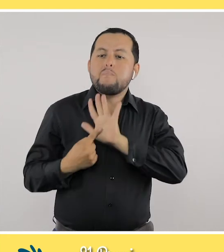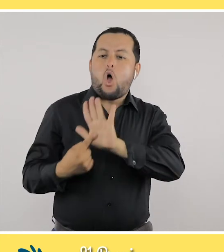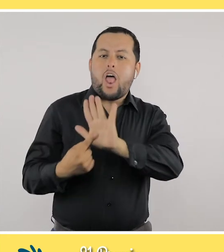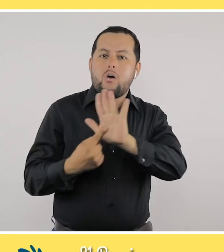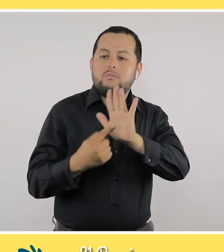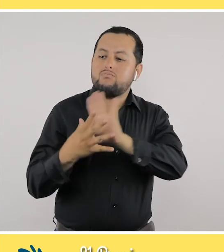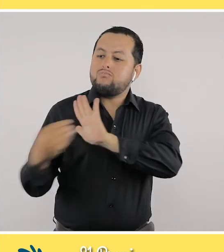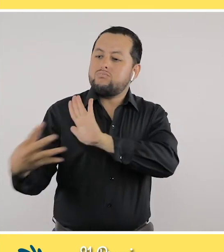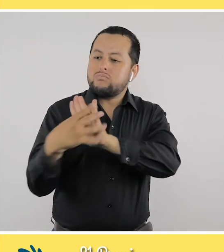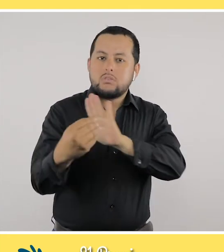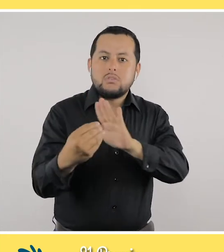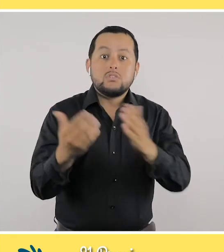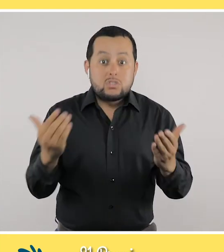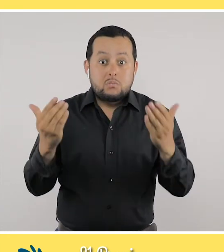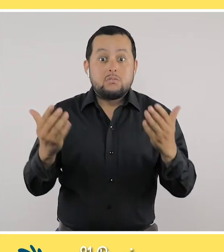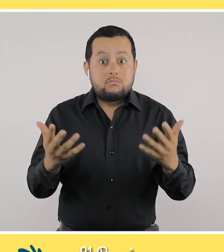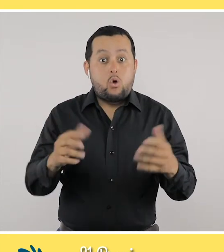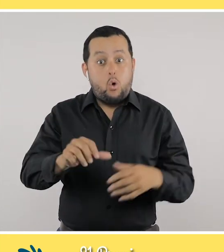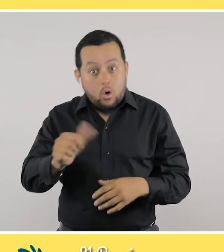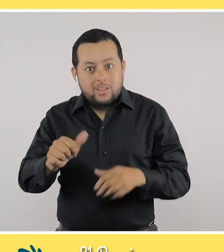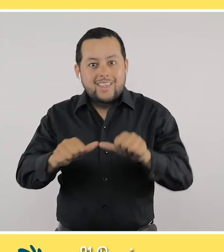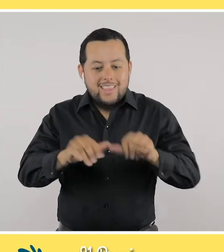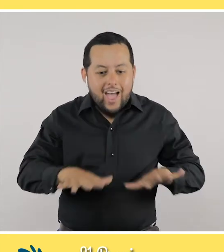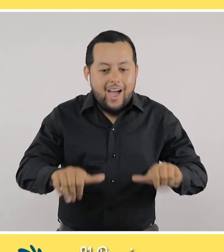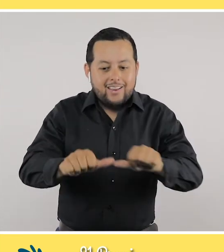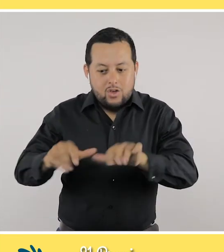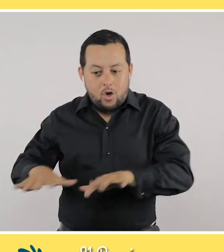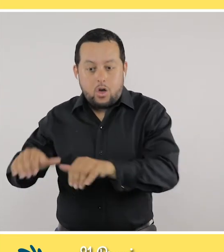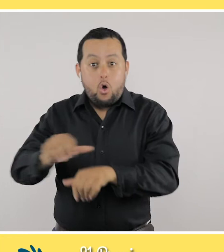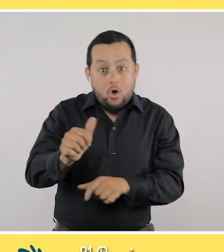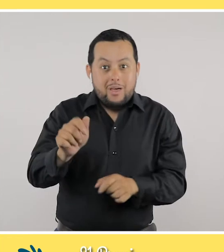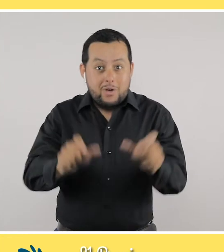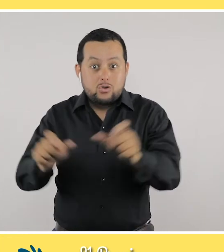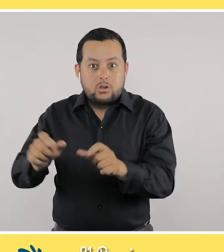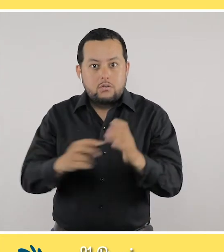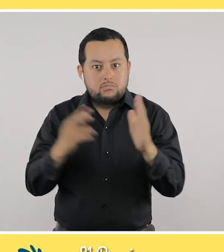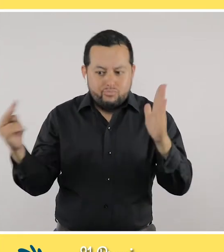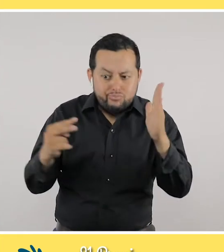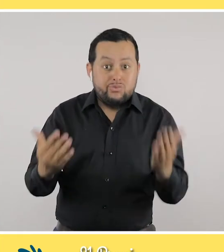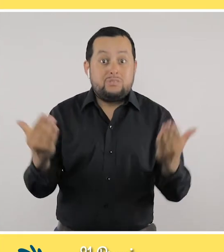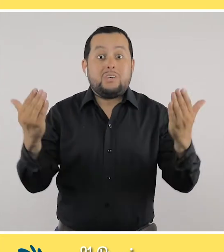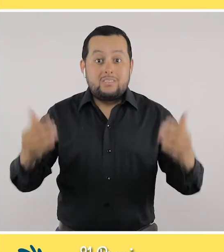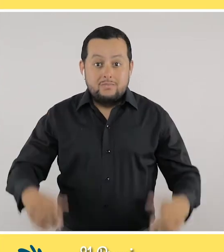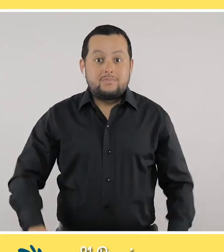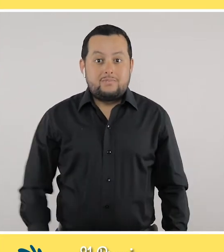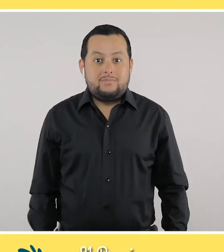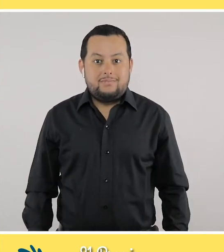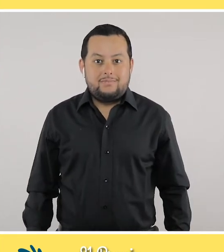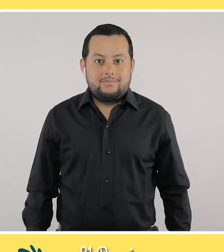tomo, lo vuelvo un modelo, pero ese modelo tiene que ser replicable incluso a las otras áreas y al resto del personal.